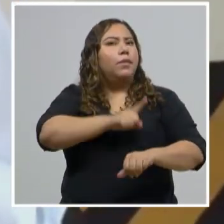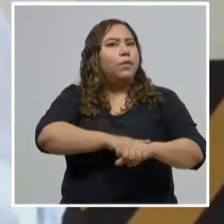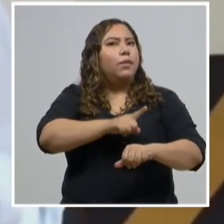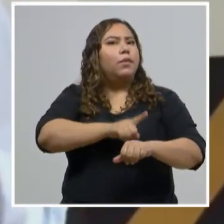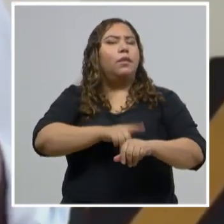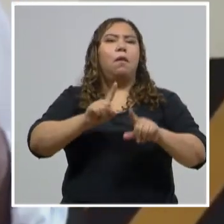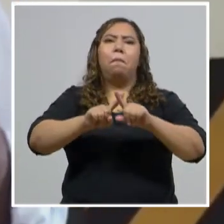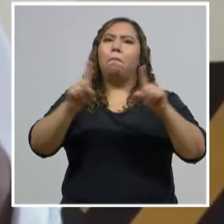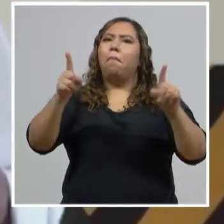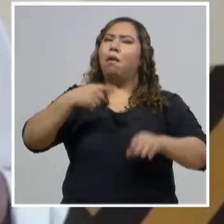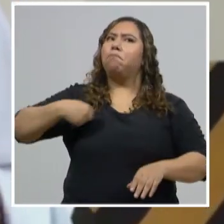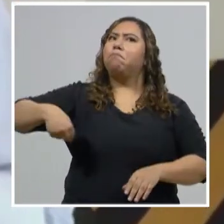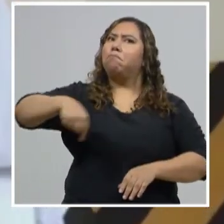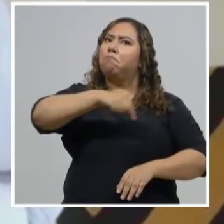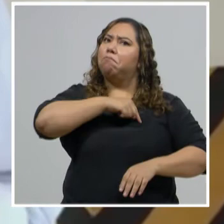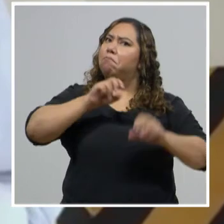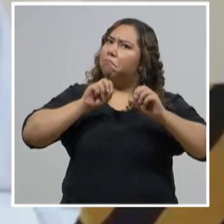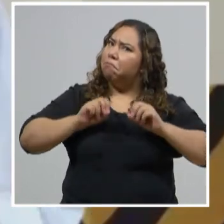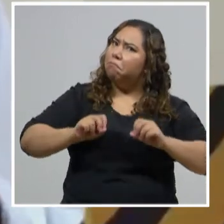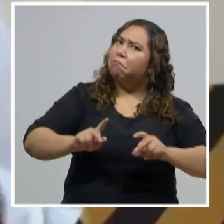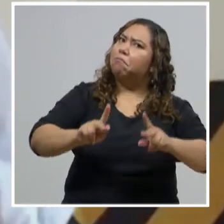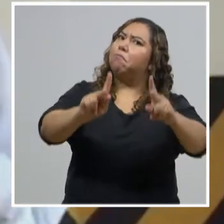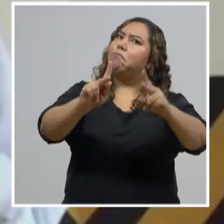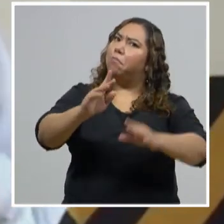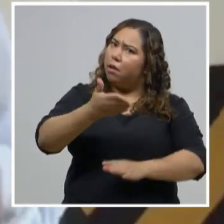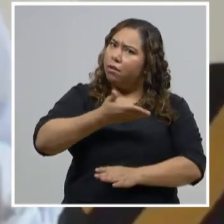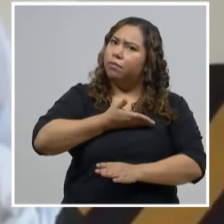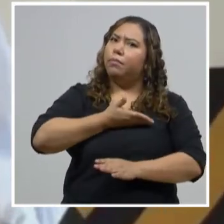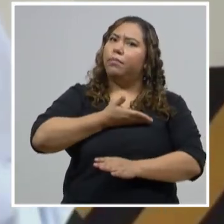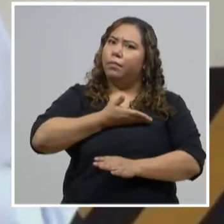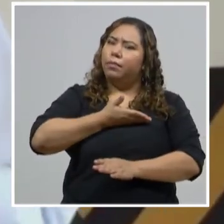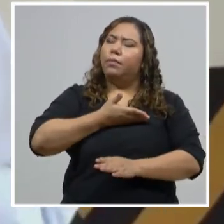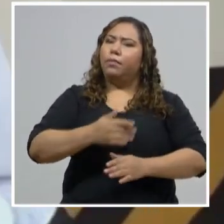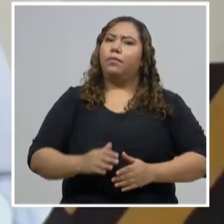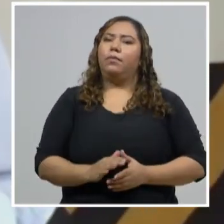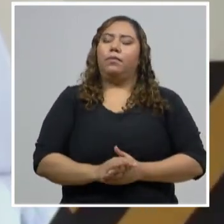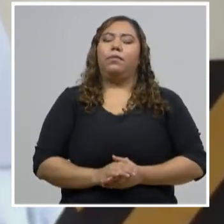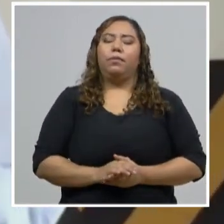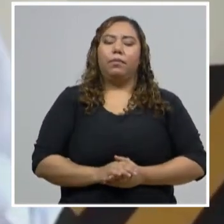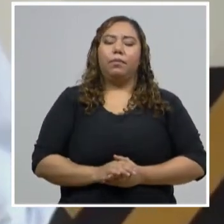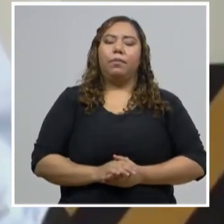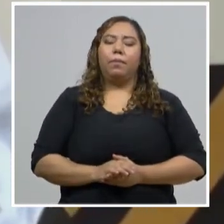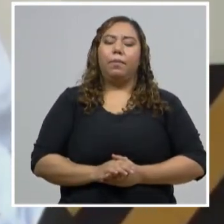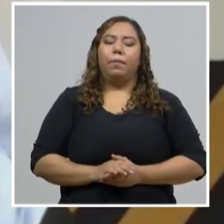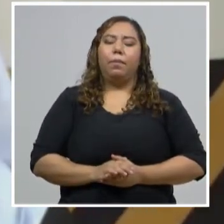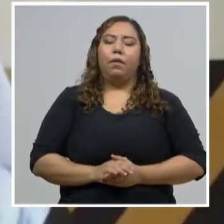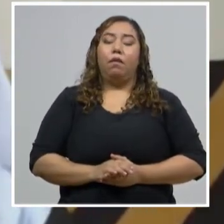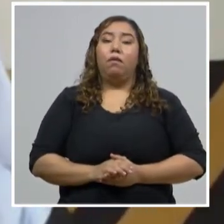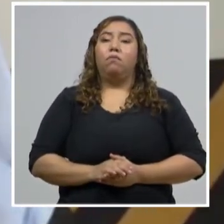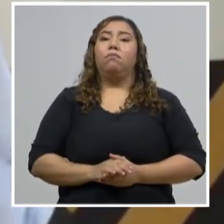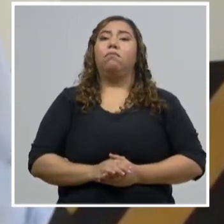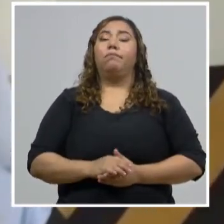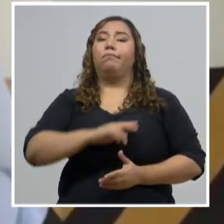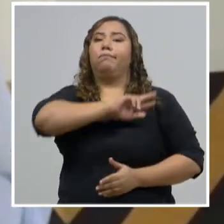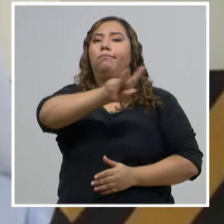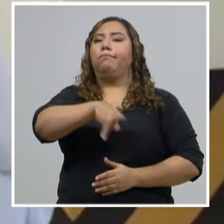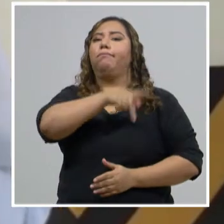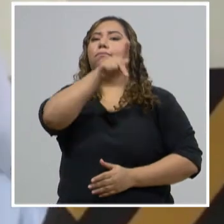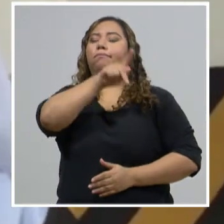decía al comienzo de esta pandemia, que necesitamos enfrentarla con el compromiso personal